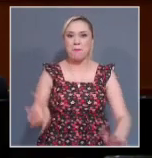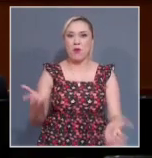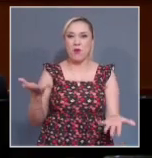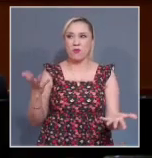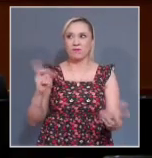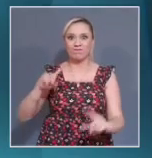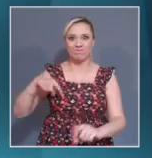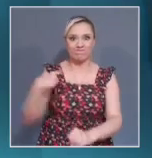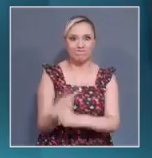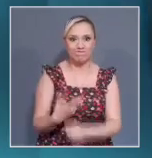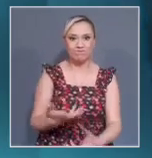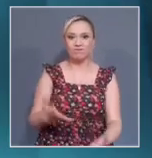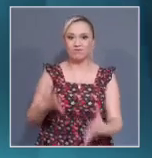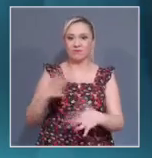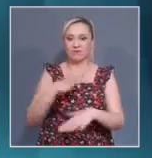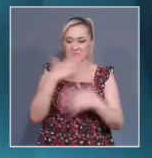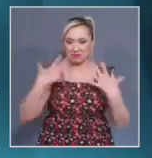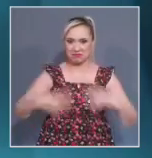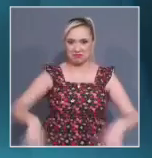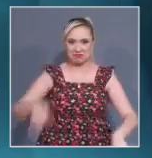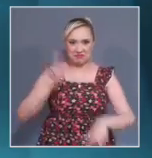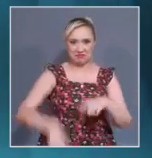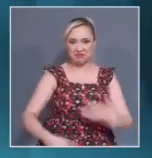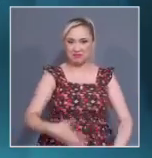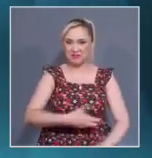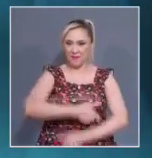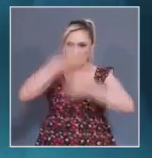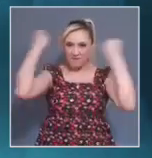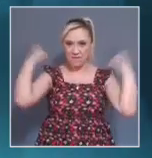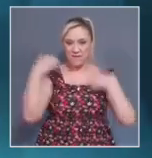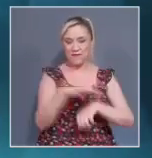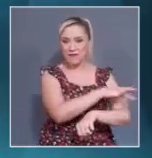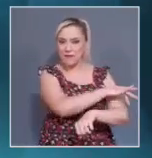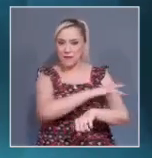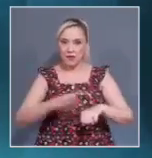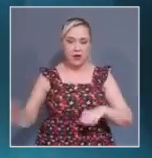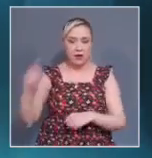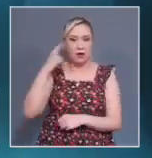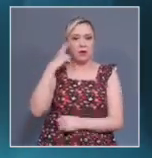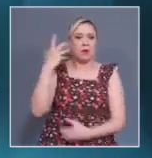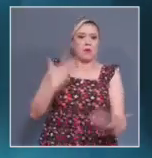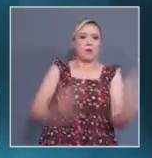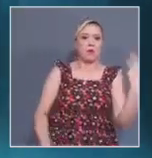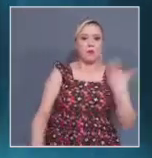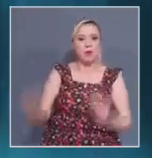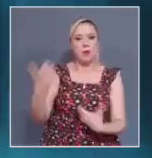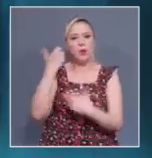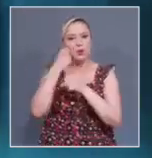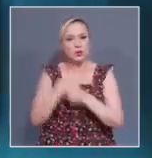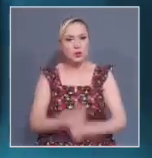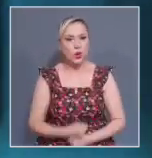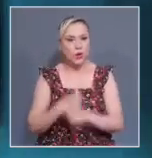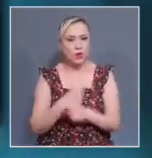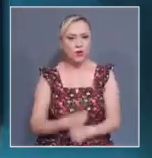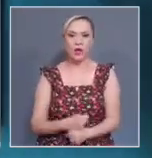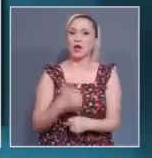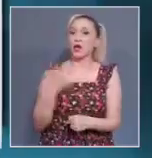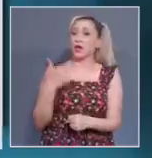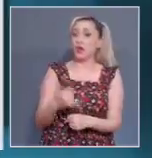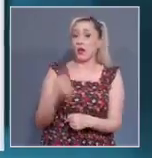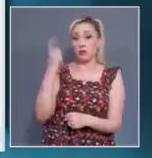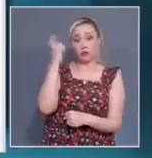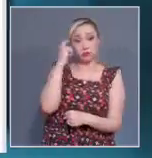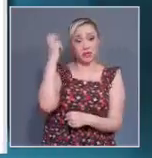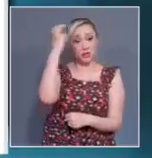su libertad, dignidad e integridad física y psicológica, causa sufrimiento físico y o psicológico con el fin de